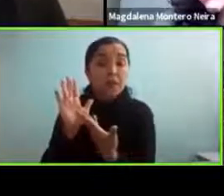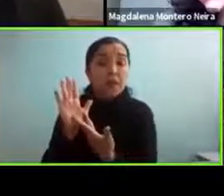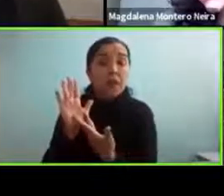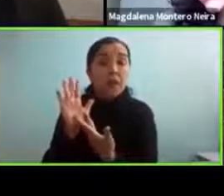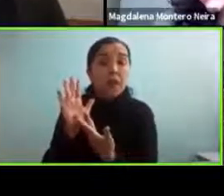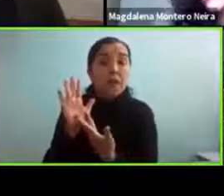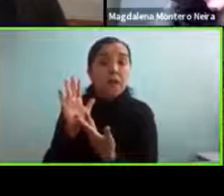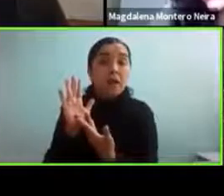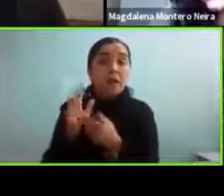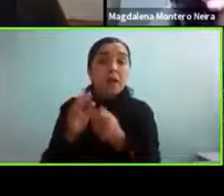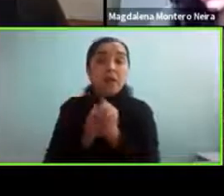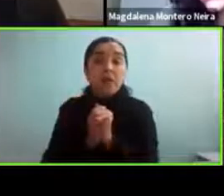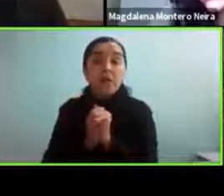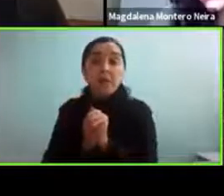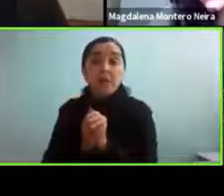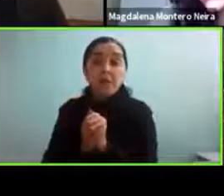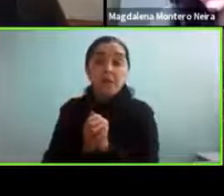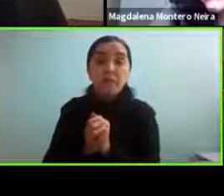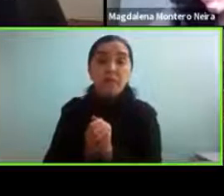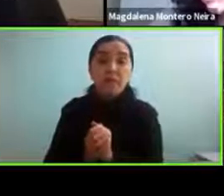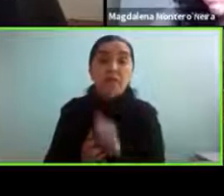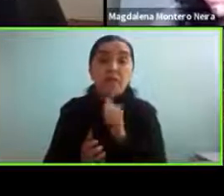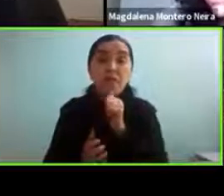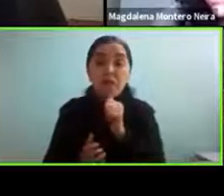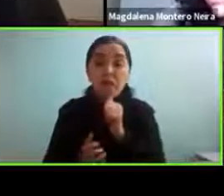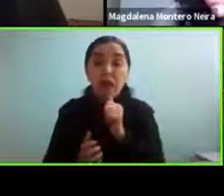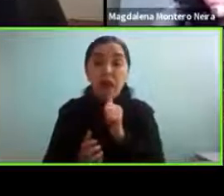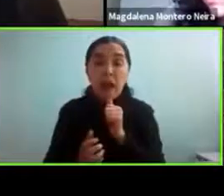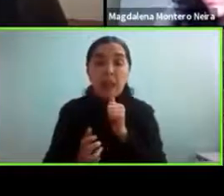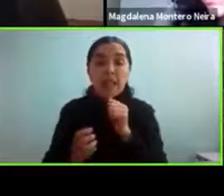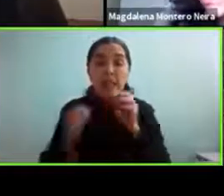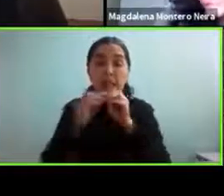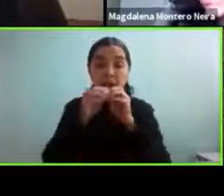falta de podas neuronales durante la adolescencia